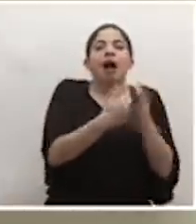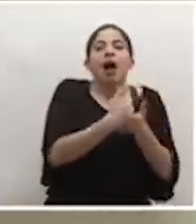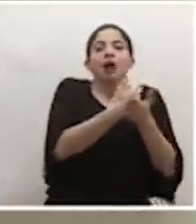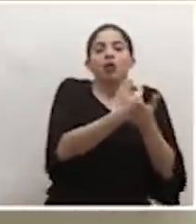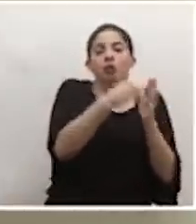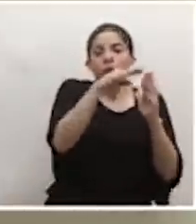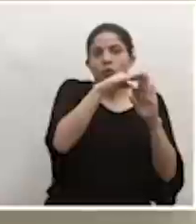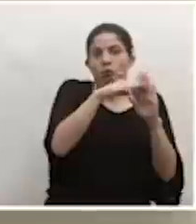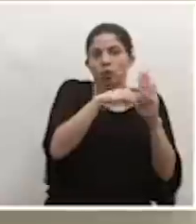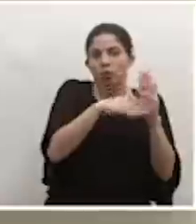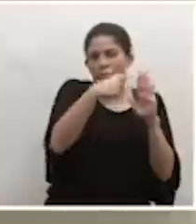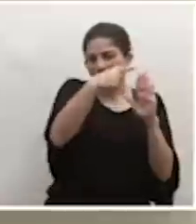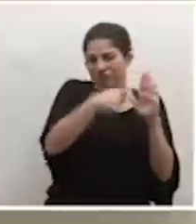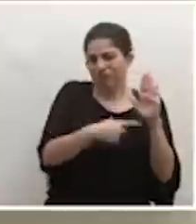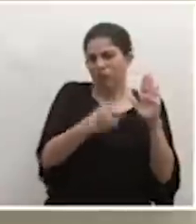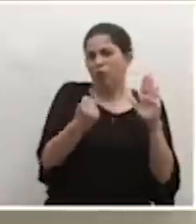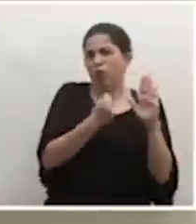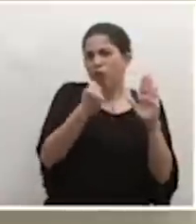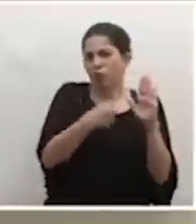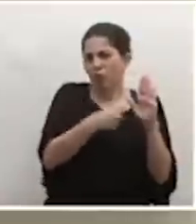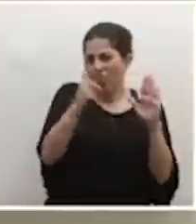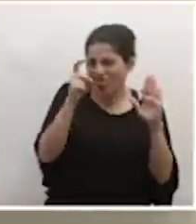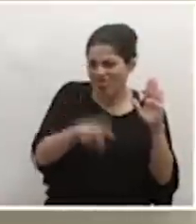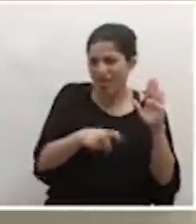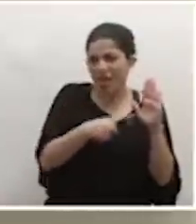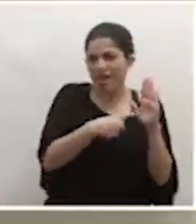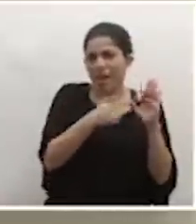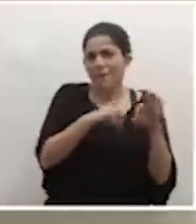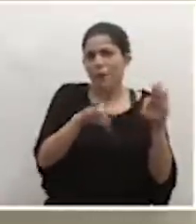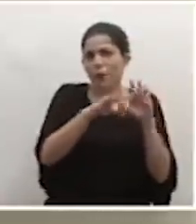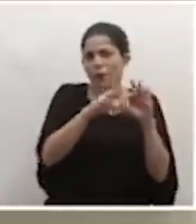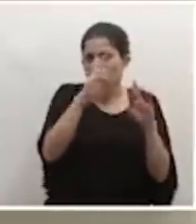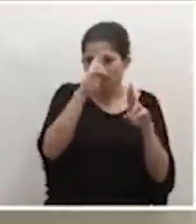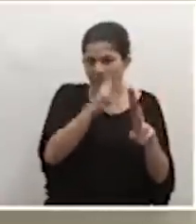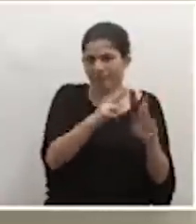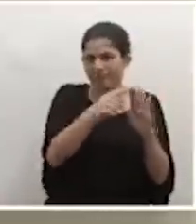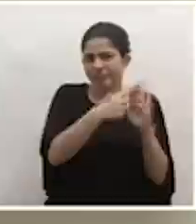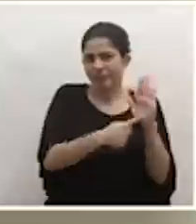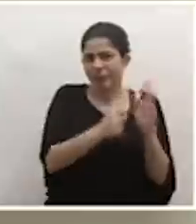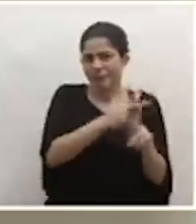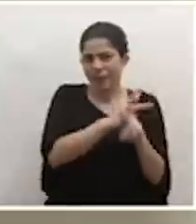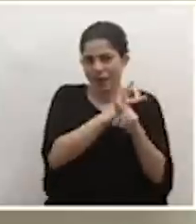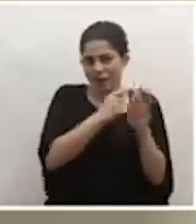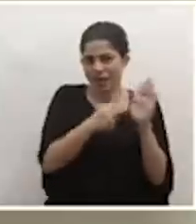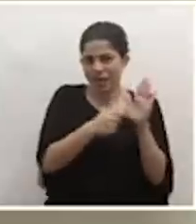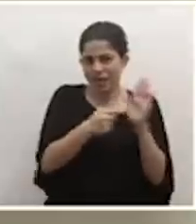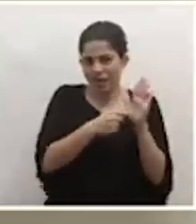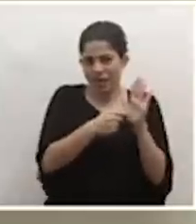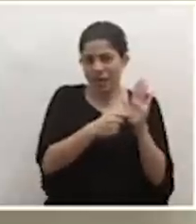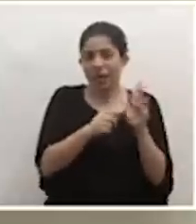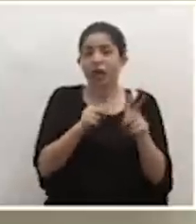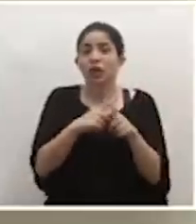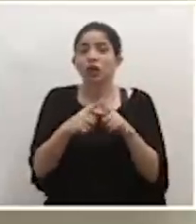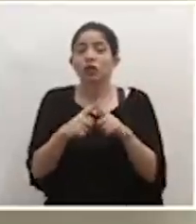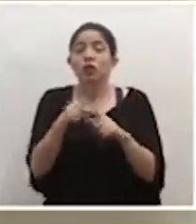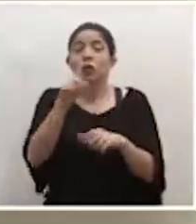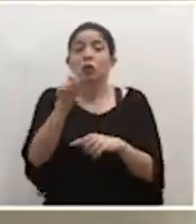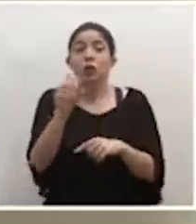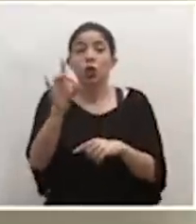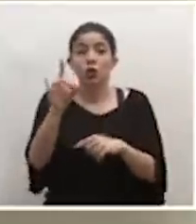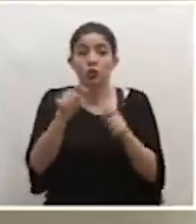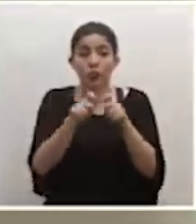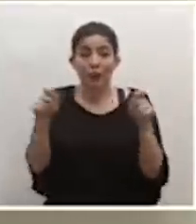otras que son mucho más fuertes y más importantes a la hora de la prevención. Así que el distanciamiento de 1.8 metros